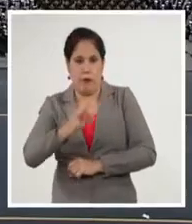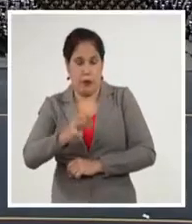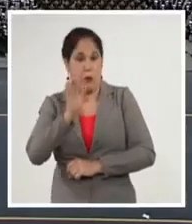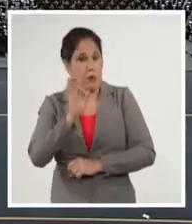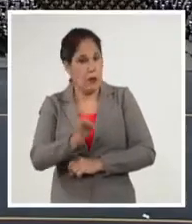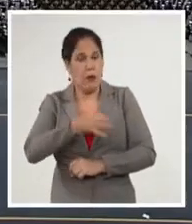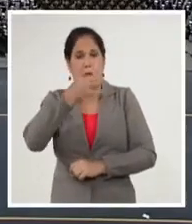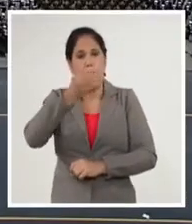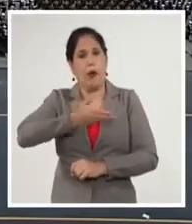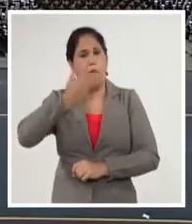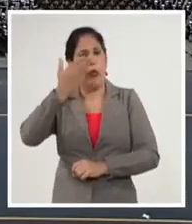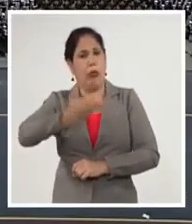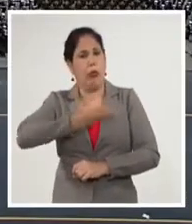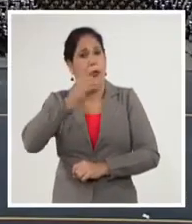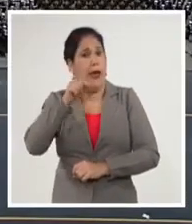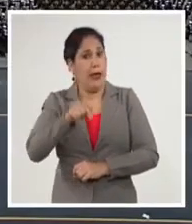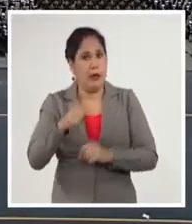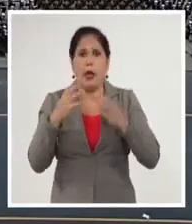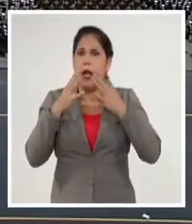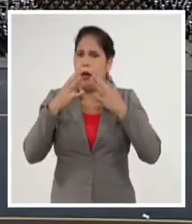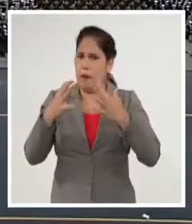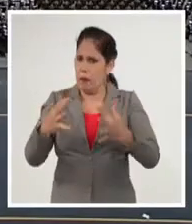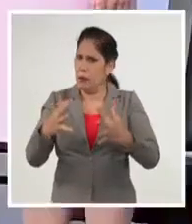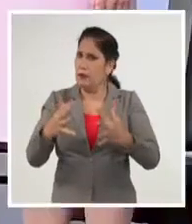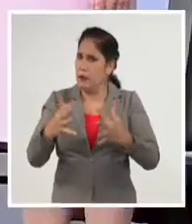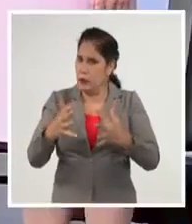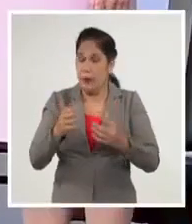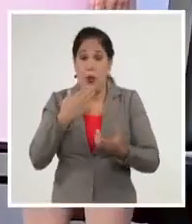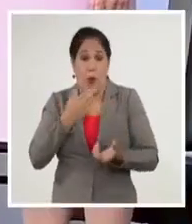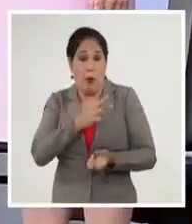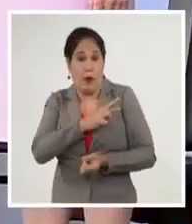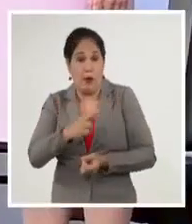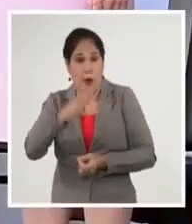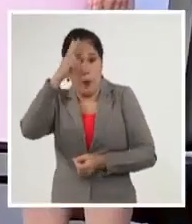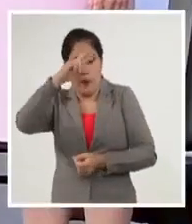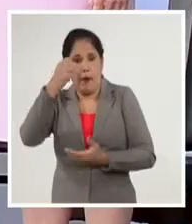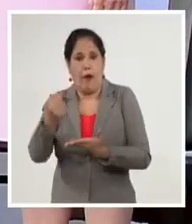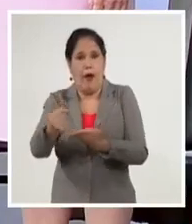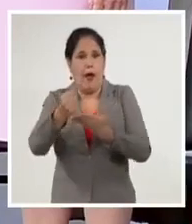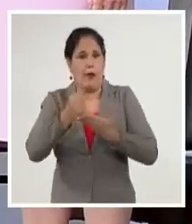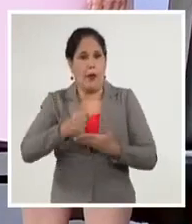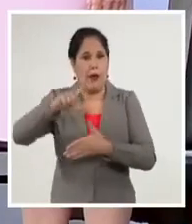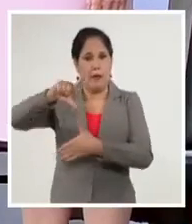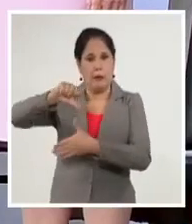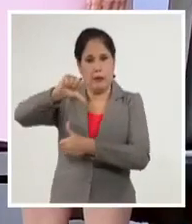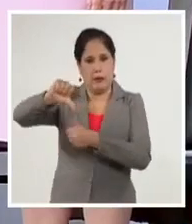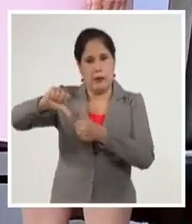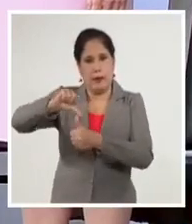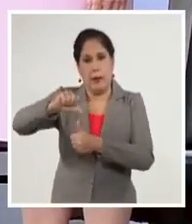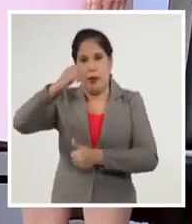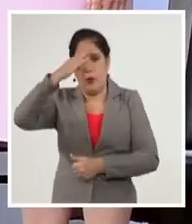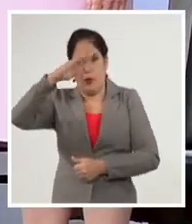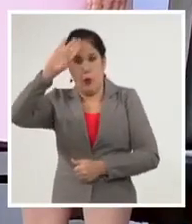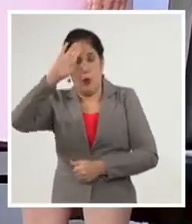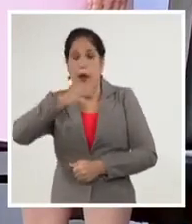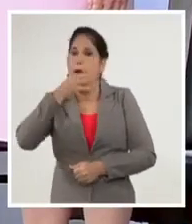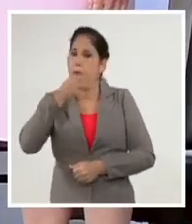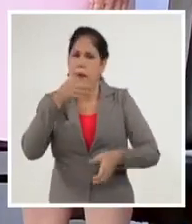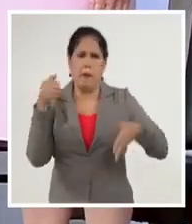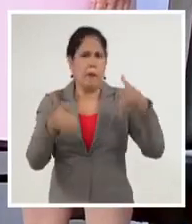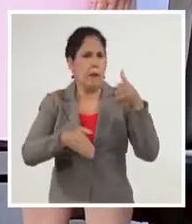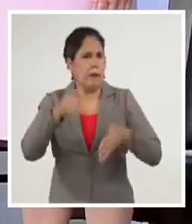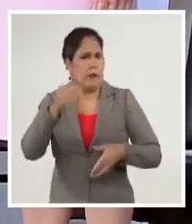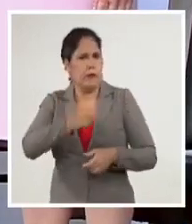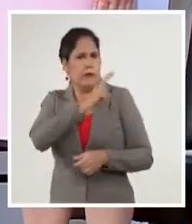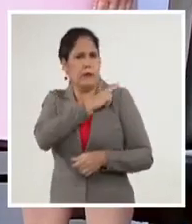pronunció un discurso en el que destacó la repercusión que tuvo la Revolución Mexicana para Latinoamérica y Cuba. También resaltó la participación de